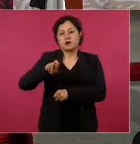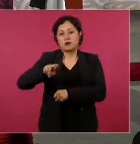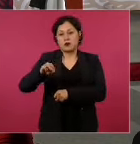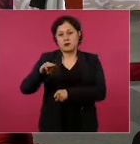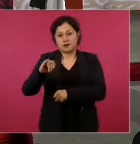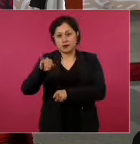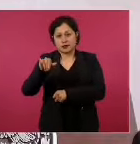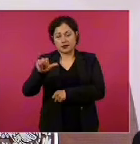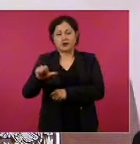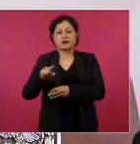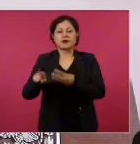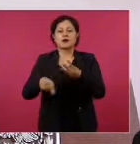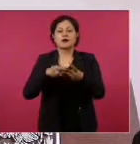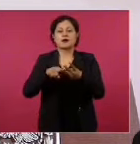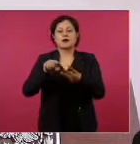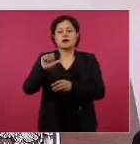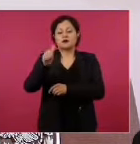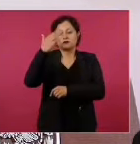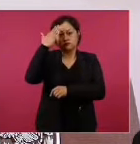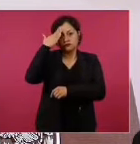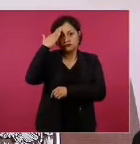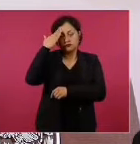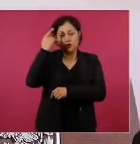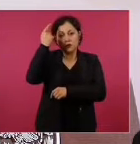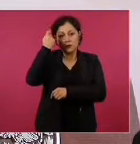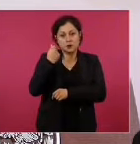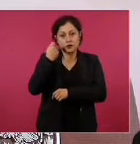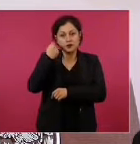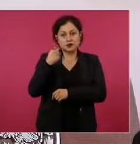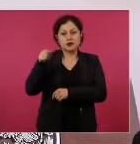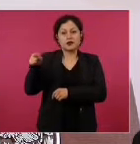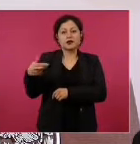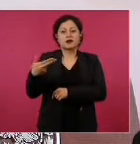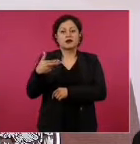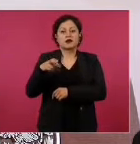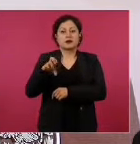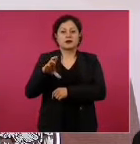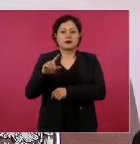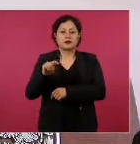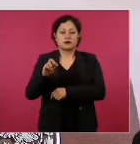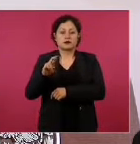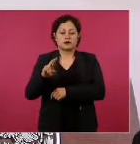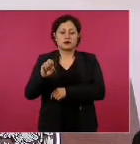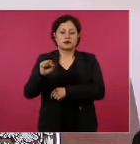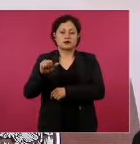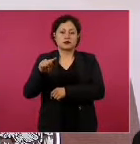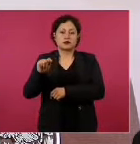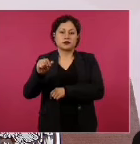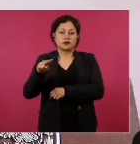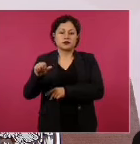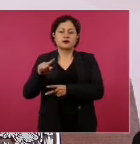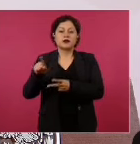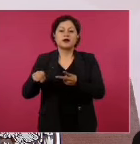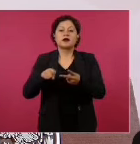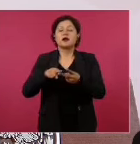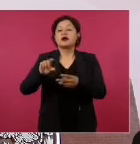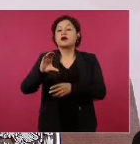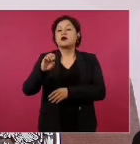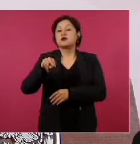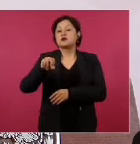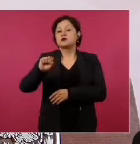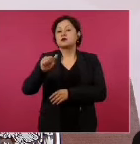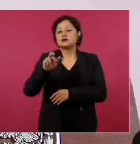titular de Pensiones Héctor Santana, está con nosotros el titular de CONSAR, Julio César Cervantes,